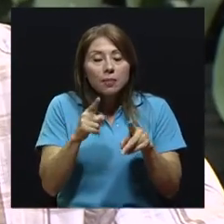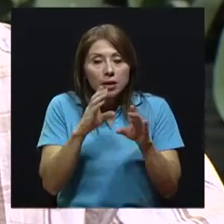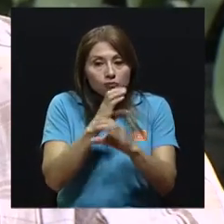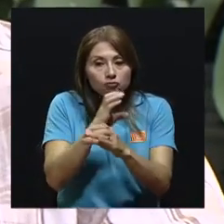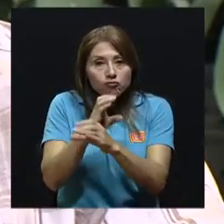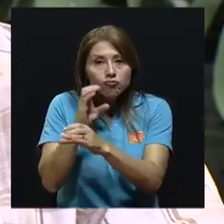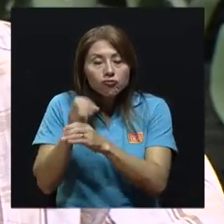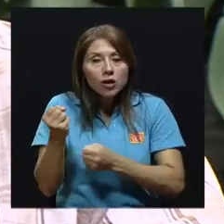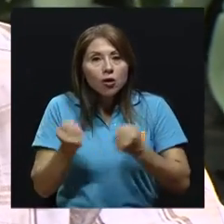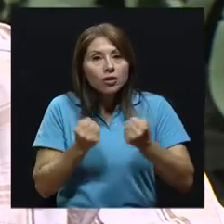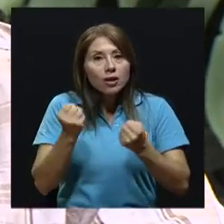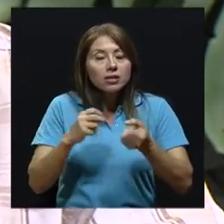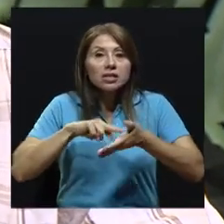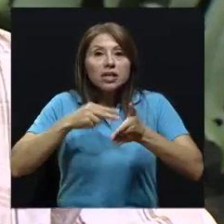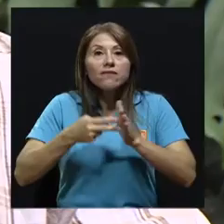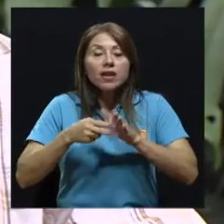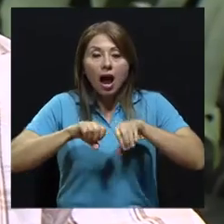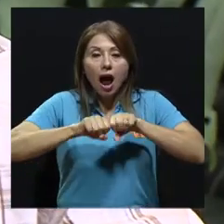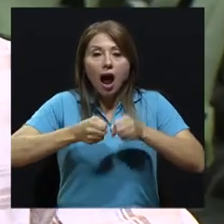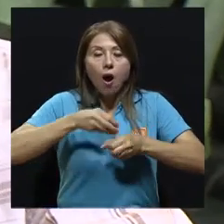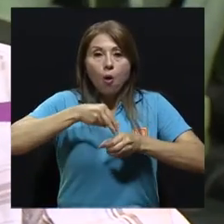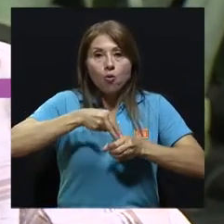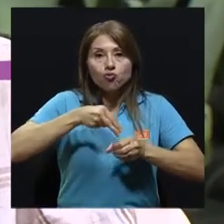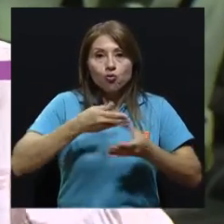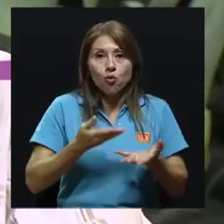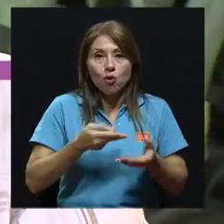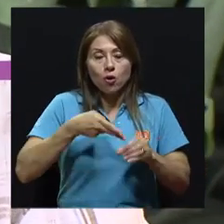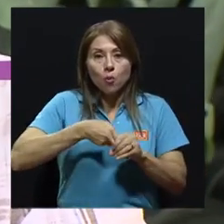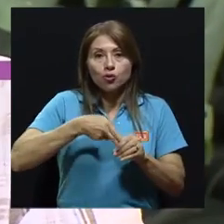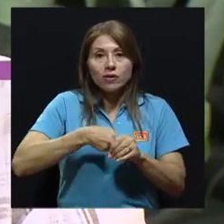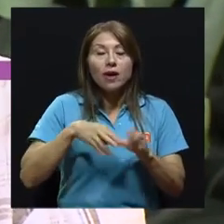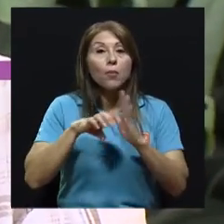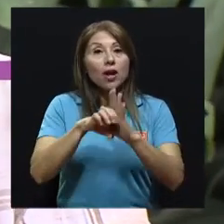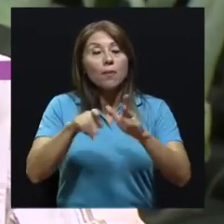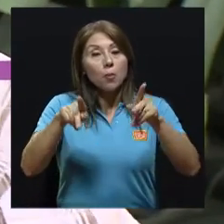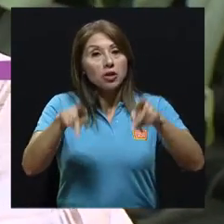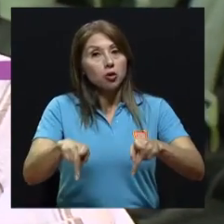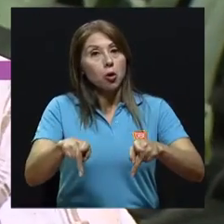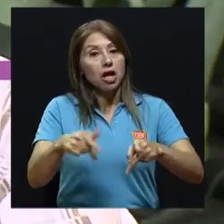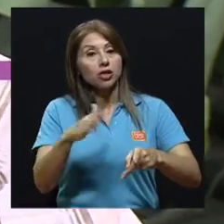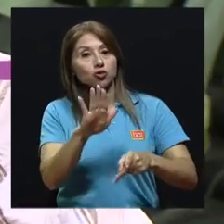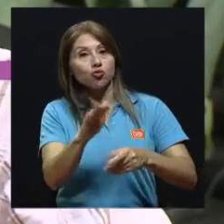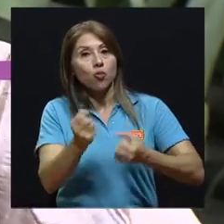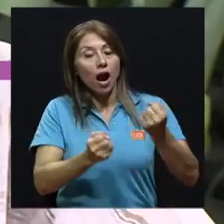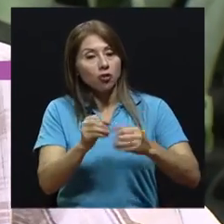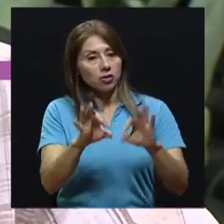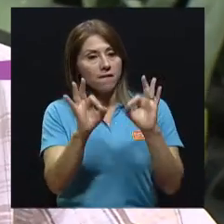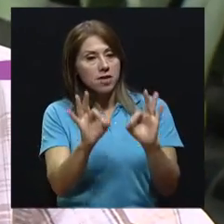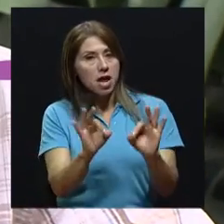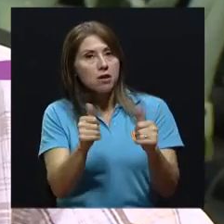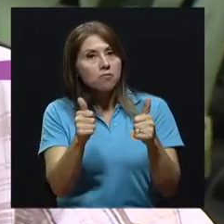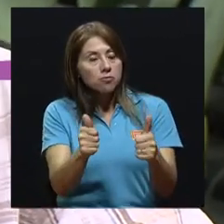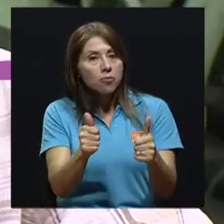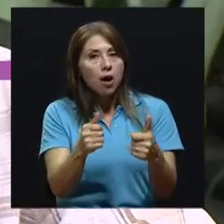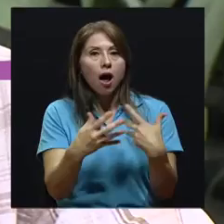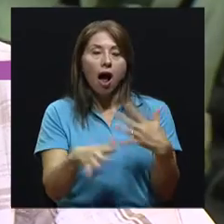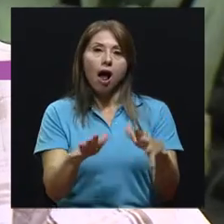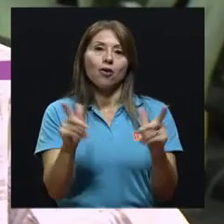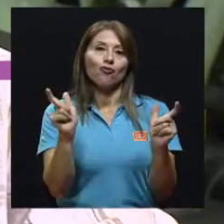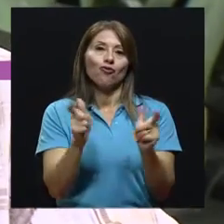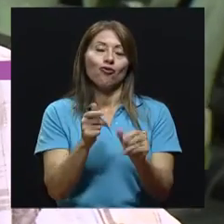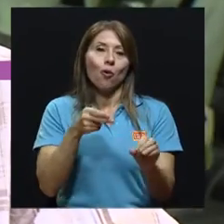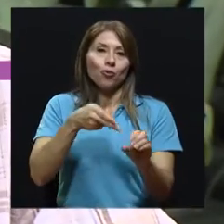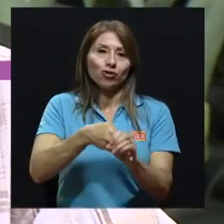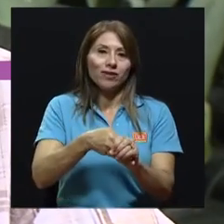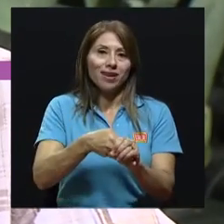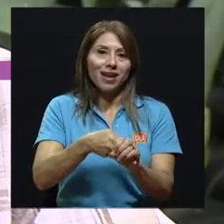¿verdad? en combustible, es un ahorro económico para la persona, un carro que esté funcionando bien, es un carro eficiente, es un carro que consume menos combustible y que desde el